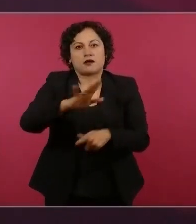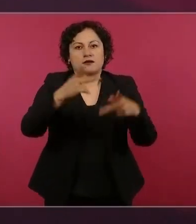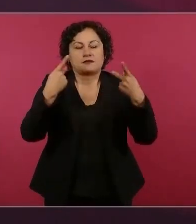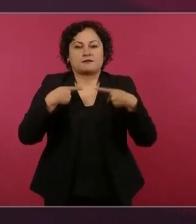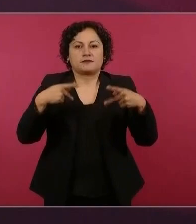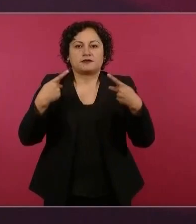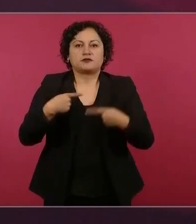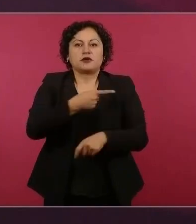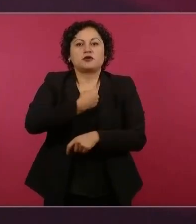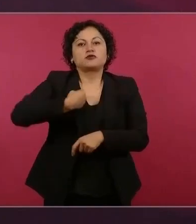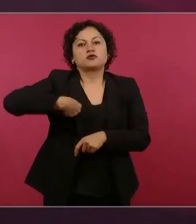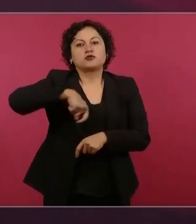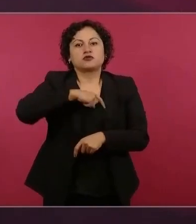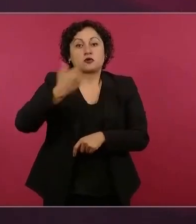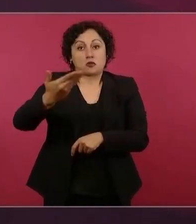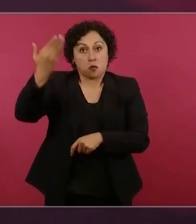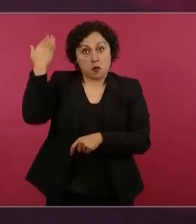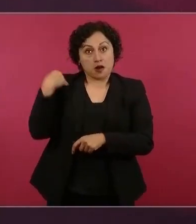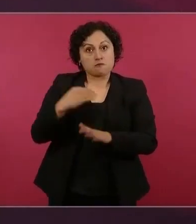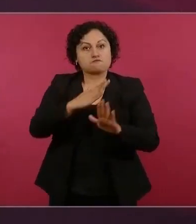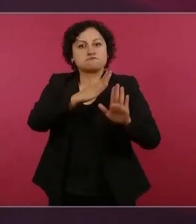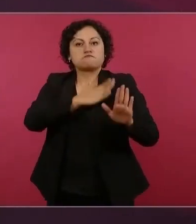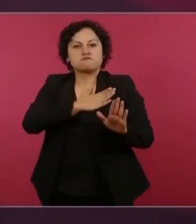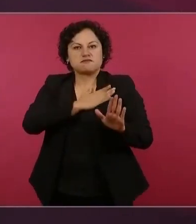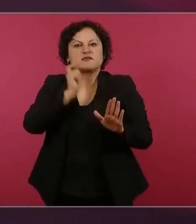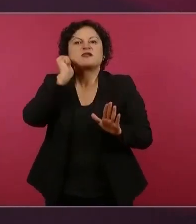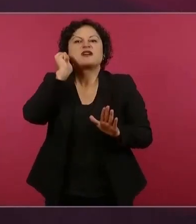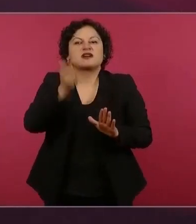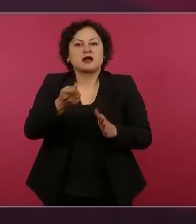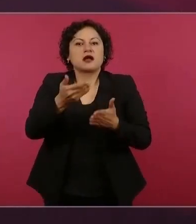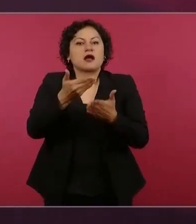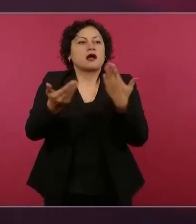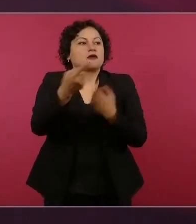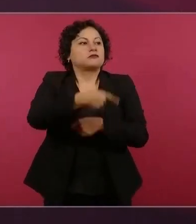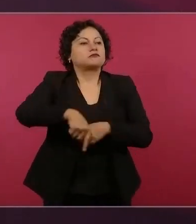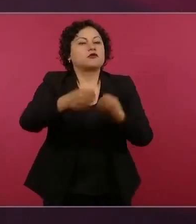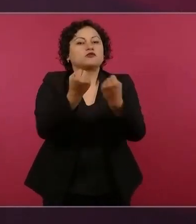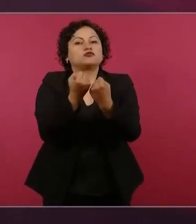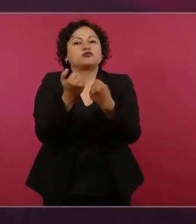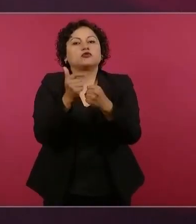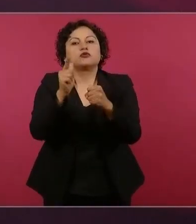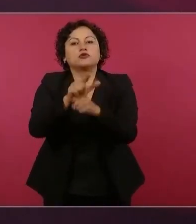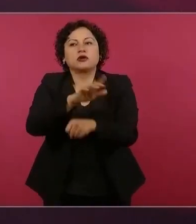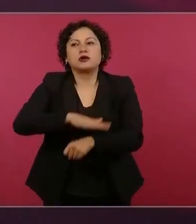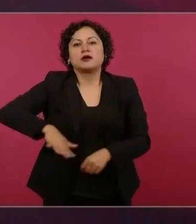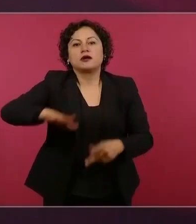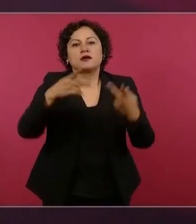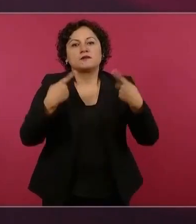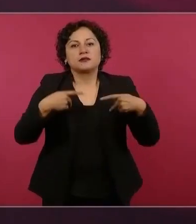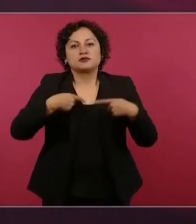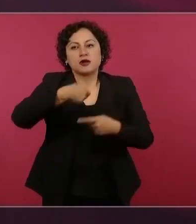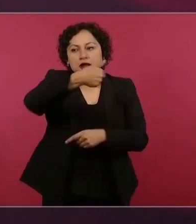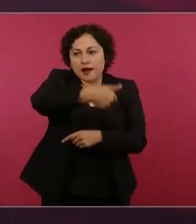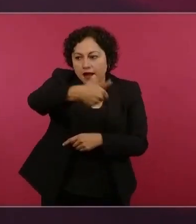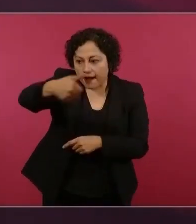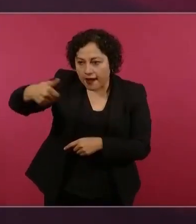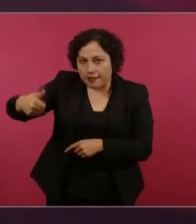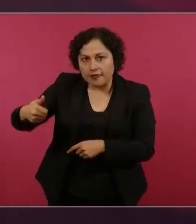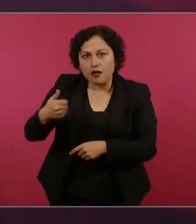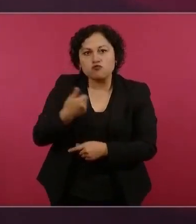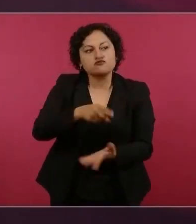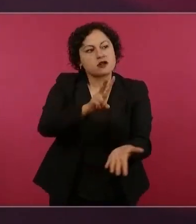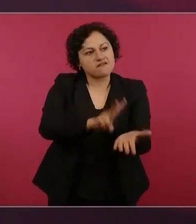fortalecer una sociedad donde cada día cuenta, donde cada persona tiene valor